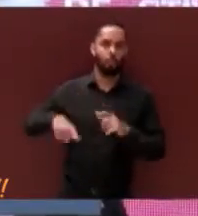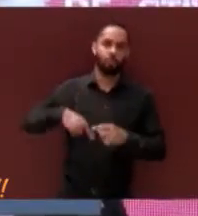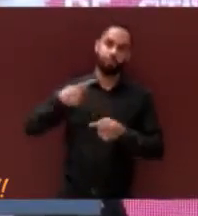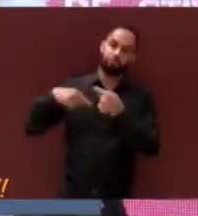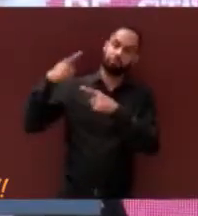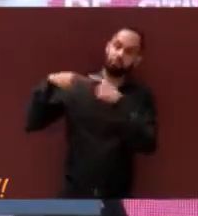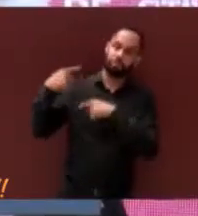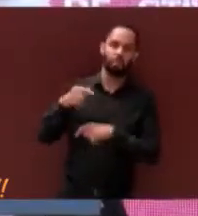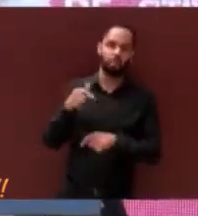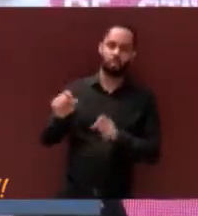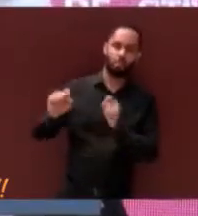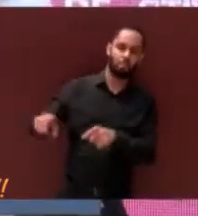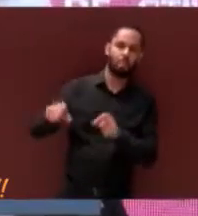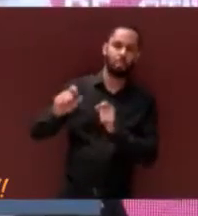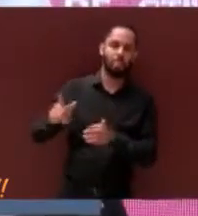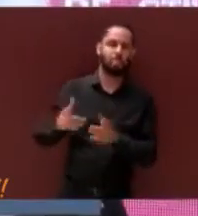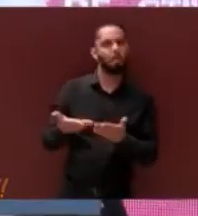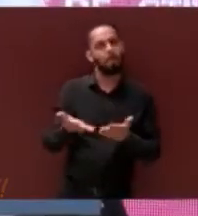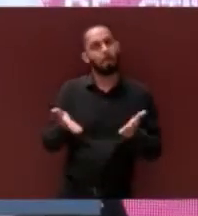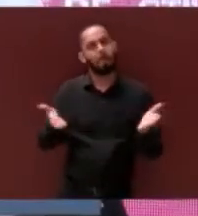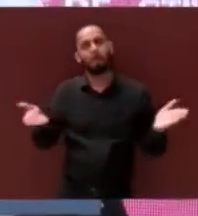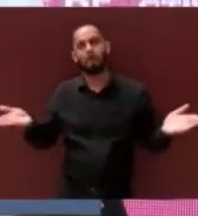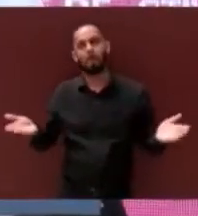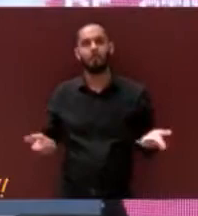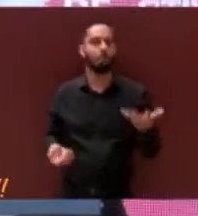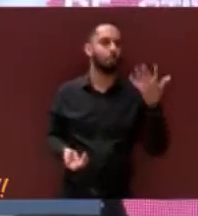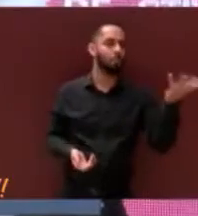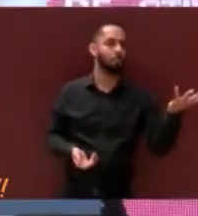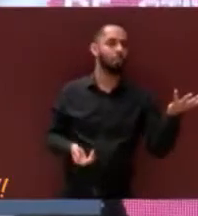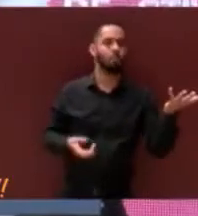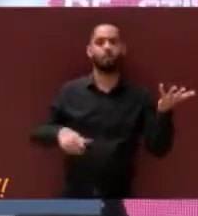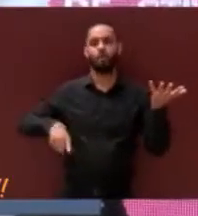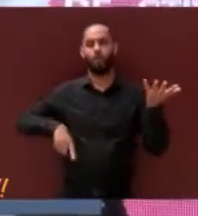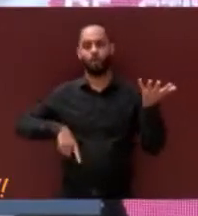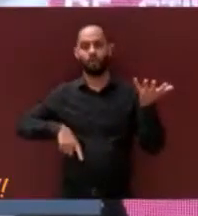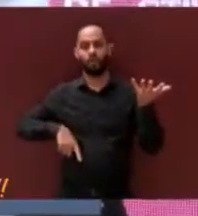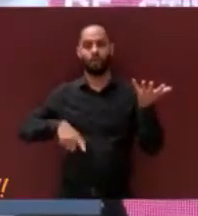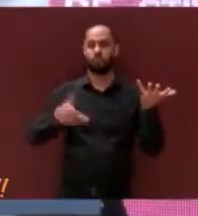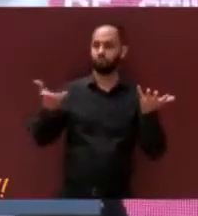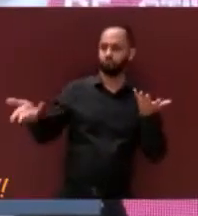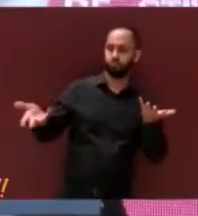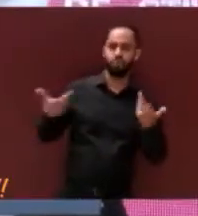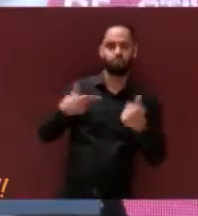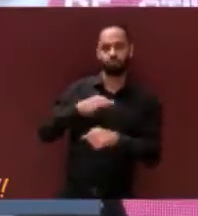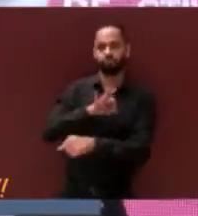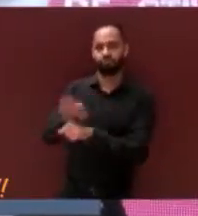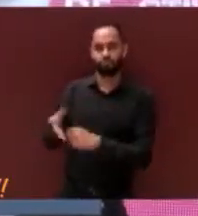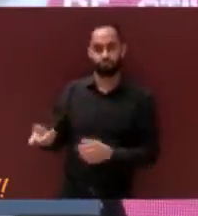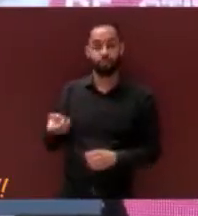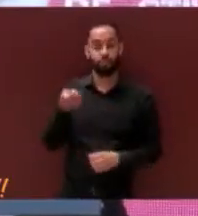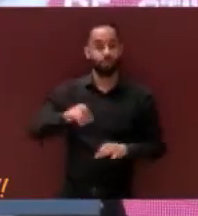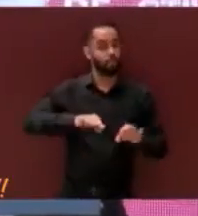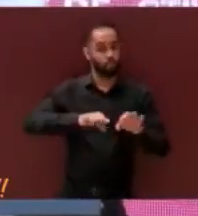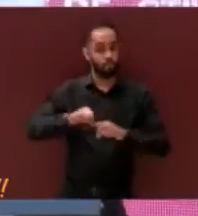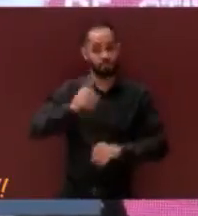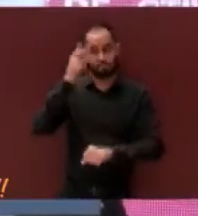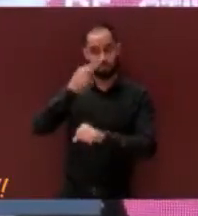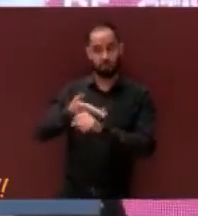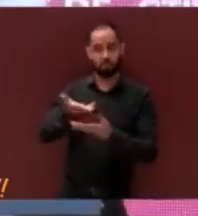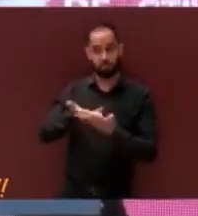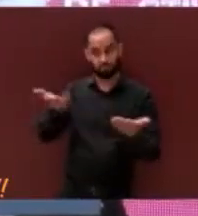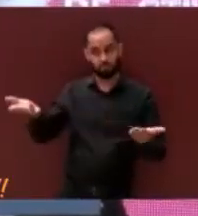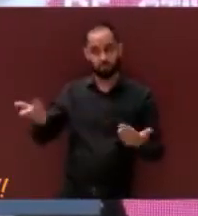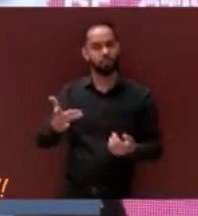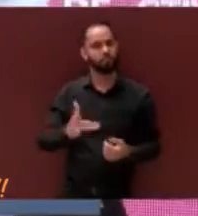se dedicaron a abrir la brecha entre gobierno y gobernados. Con el trabajo brindado por esta dirección, logramos